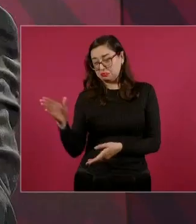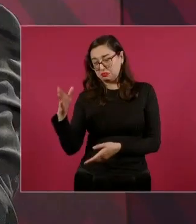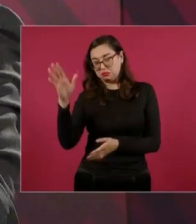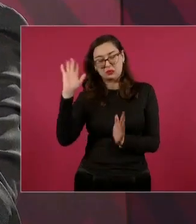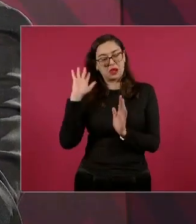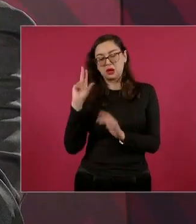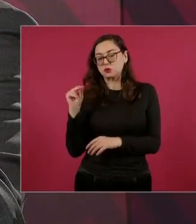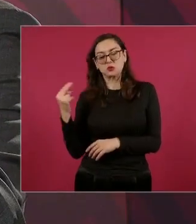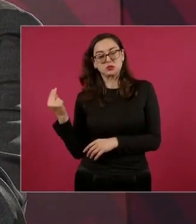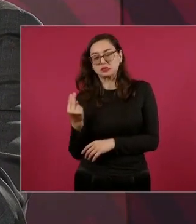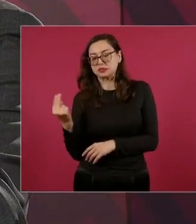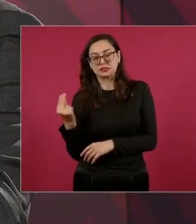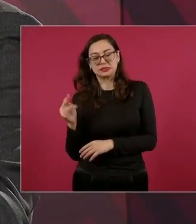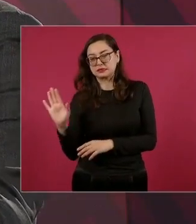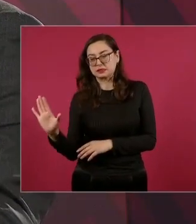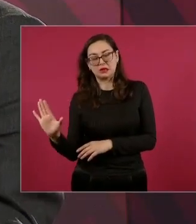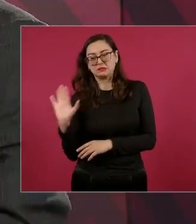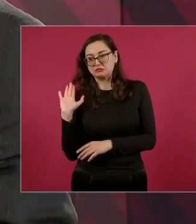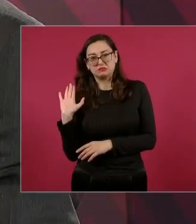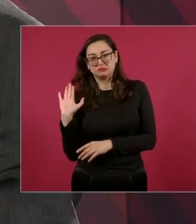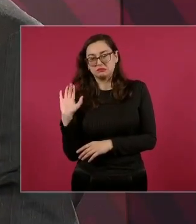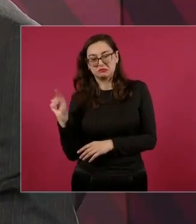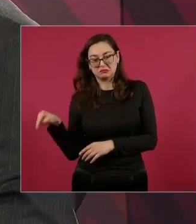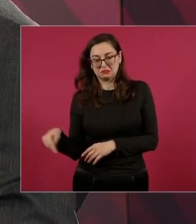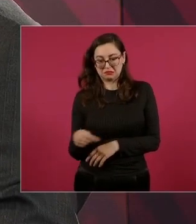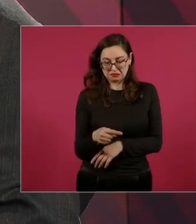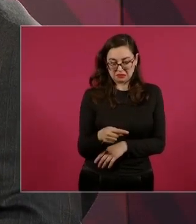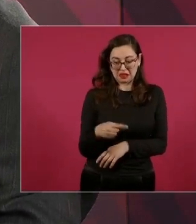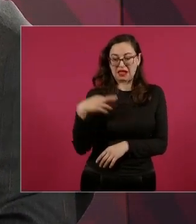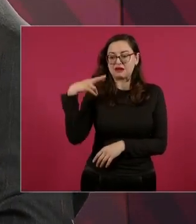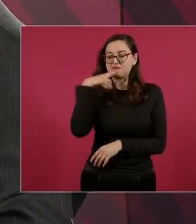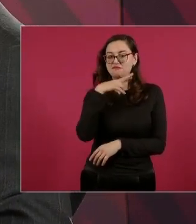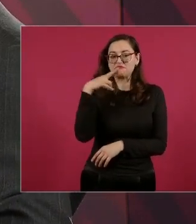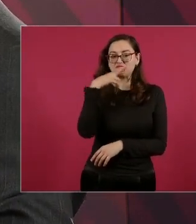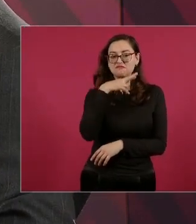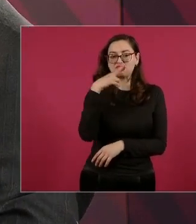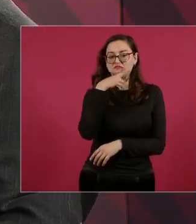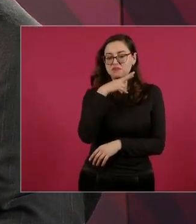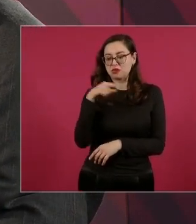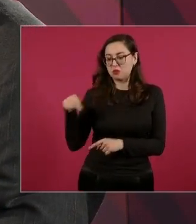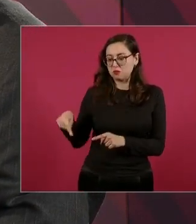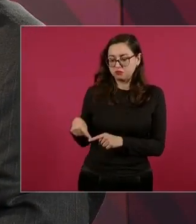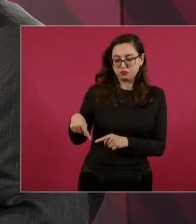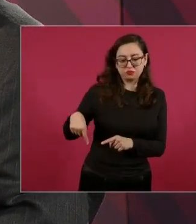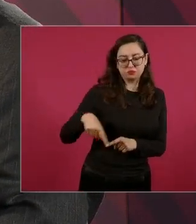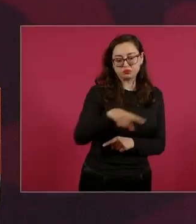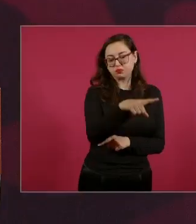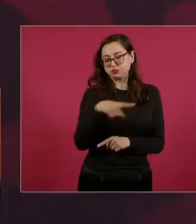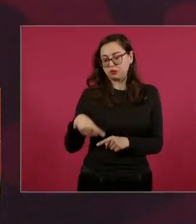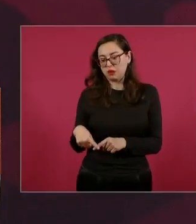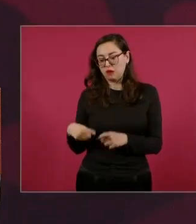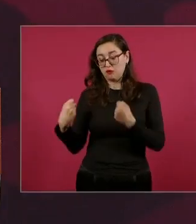más rápido de la frontera a Tuxtla.